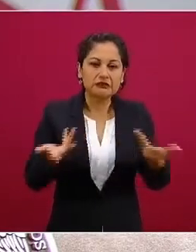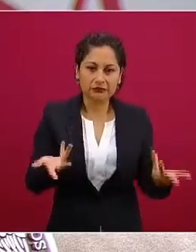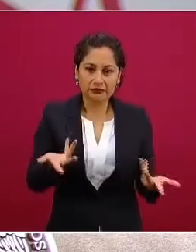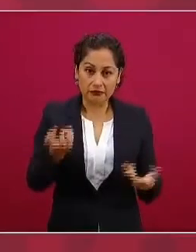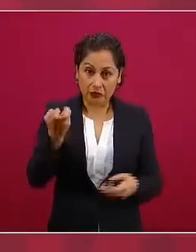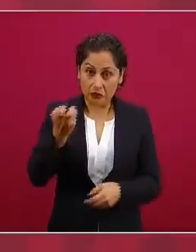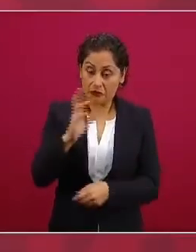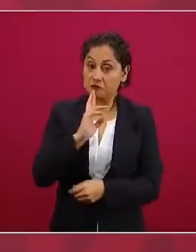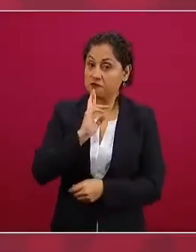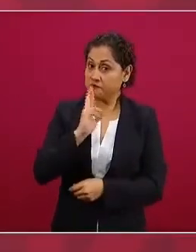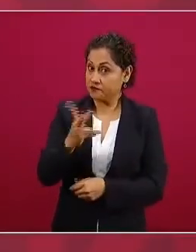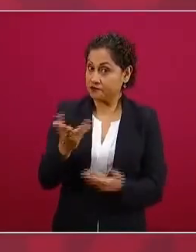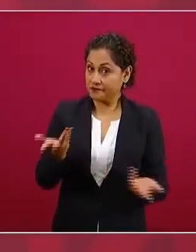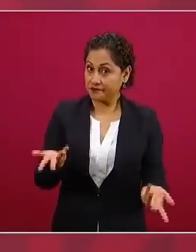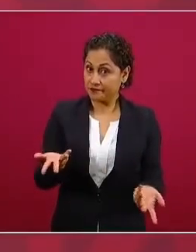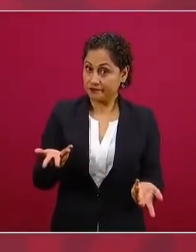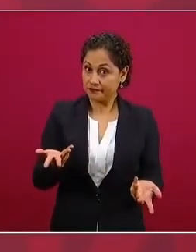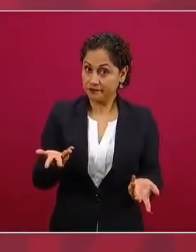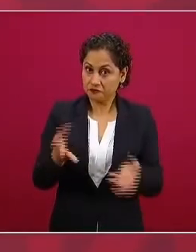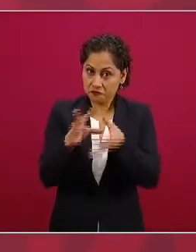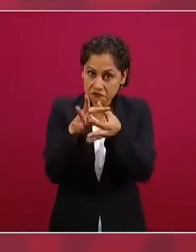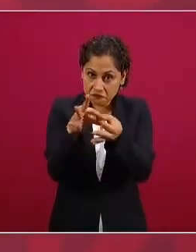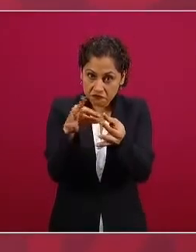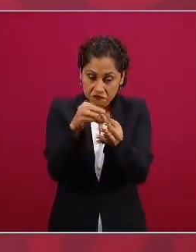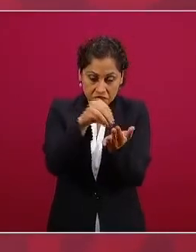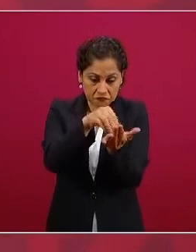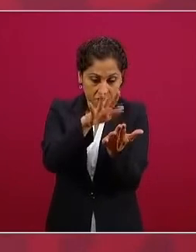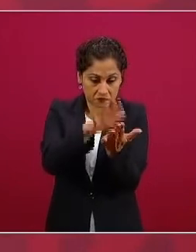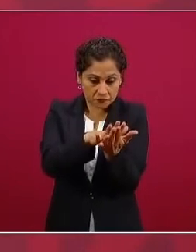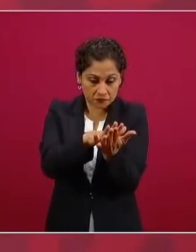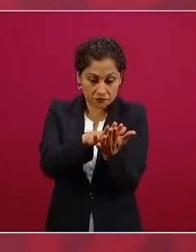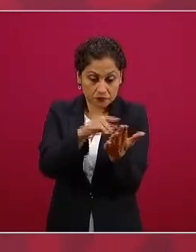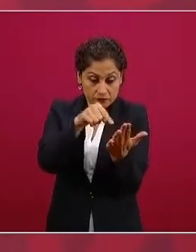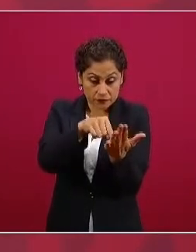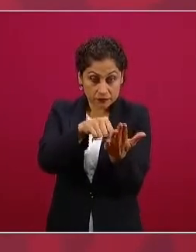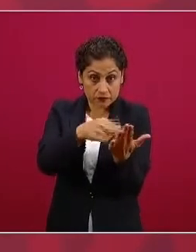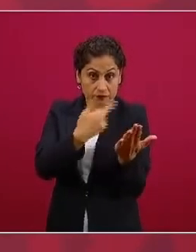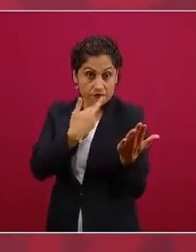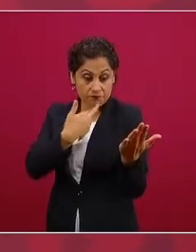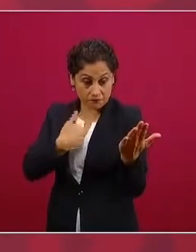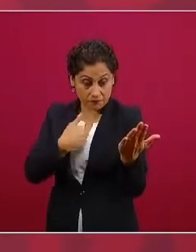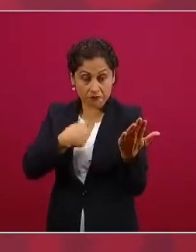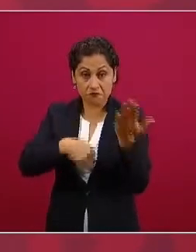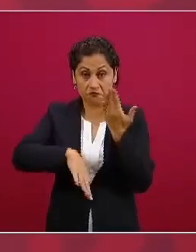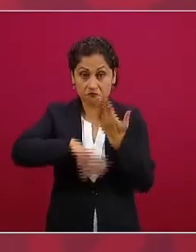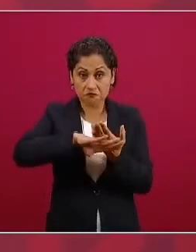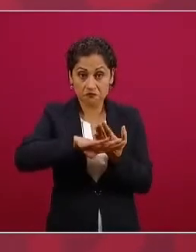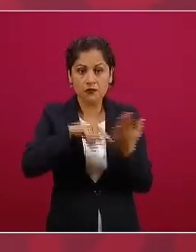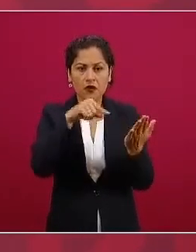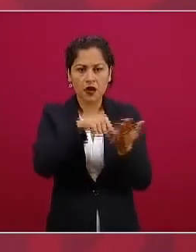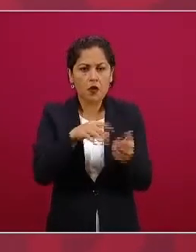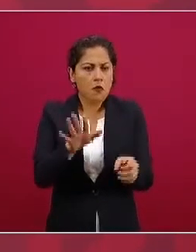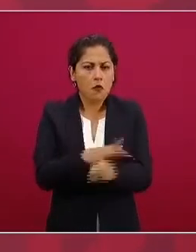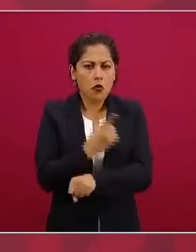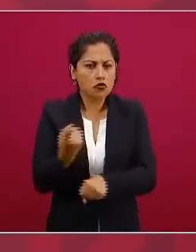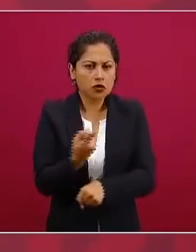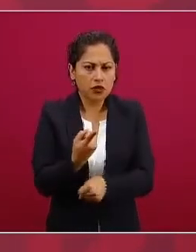el argumento por ejemplo los opositores nuestros